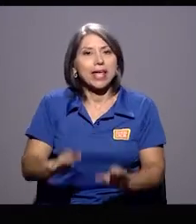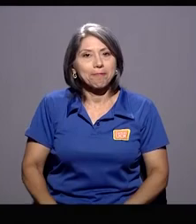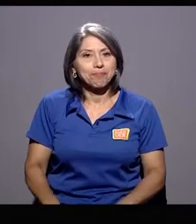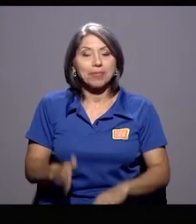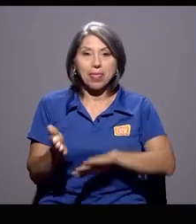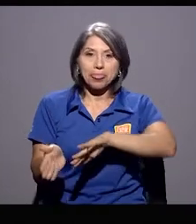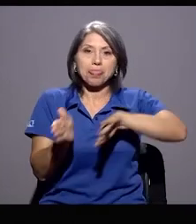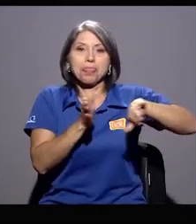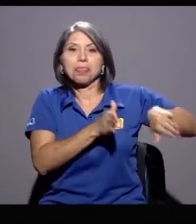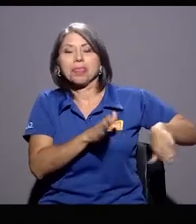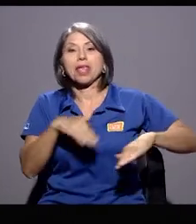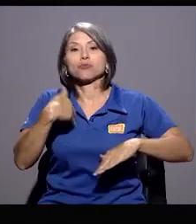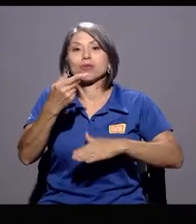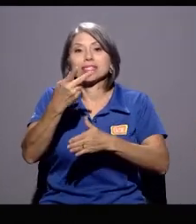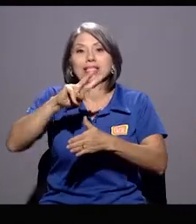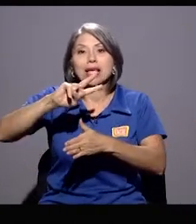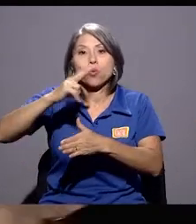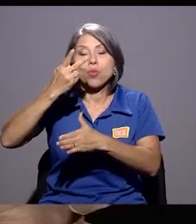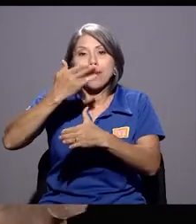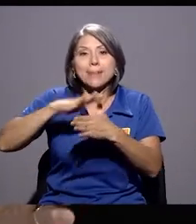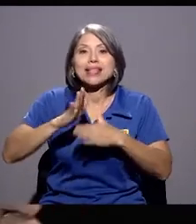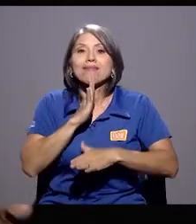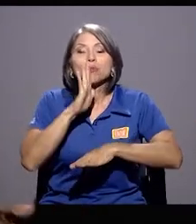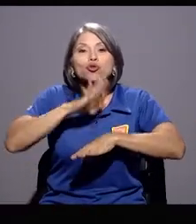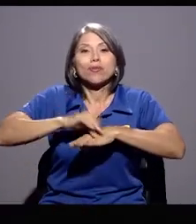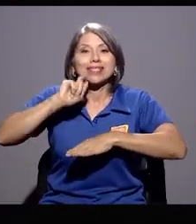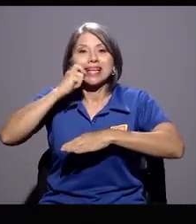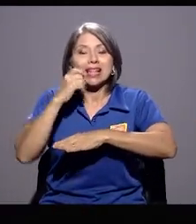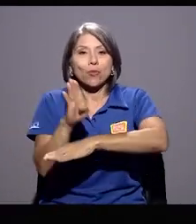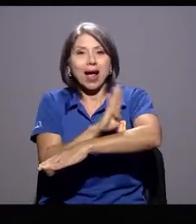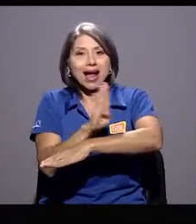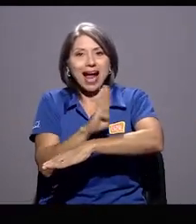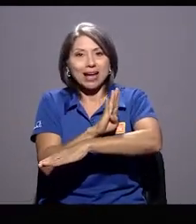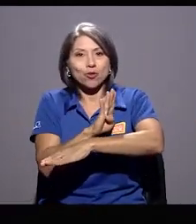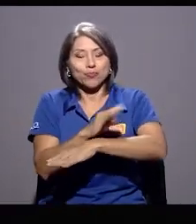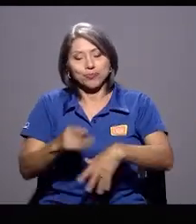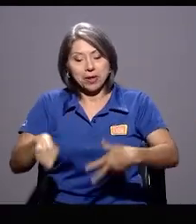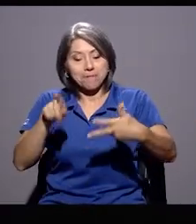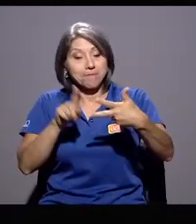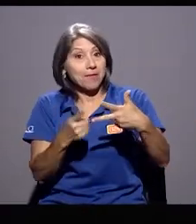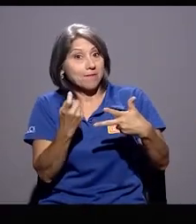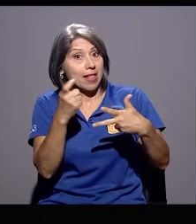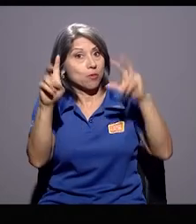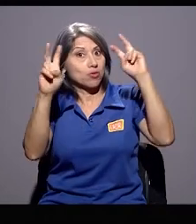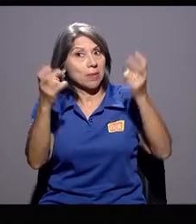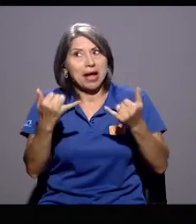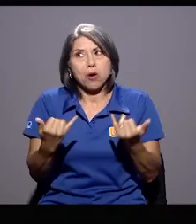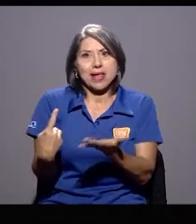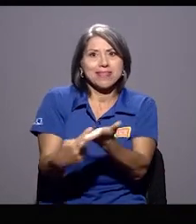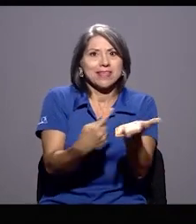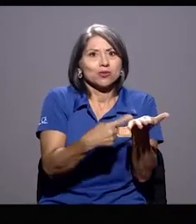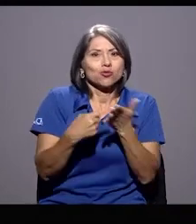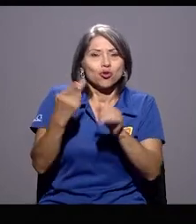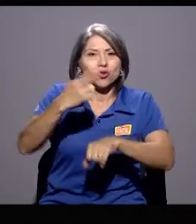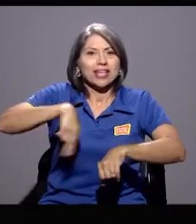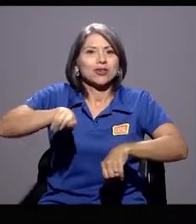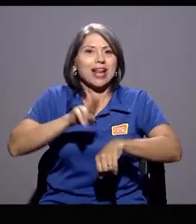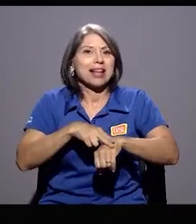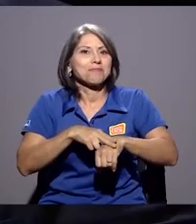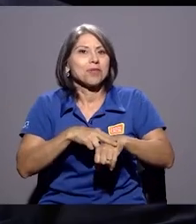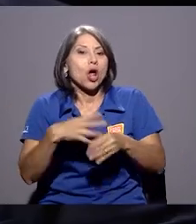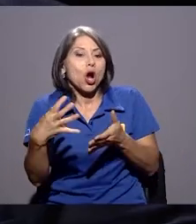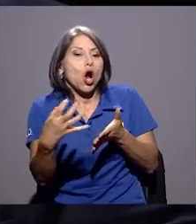Hemos saltado al secreto bancario, que me parece que es fundamental. Y nos queda otro tema, que en la economía de hoy es discusión nacional. La tasa de usura.